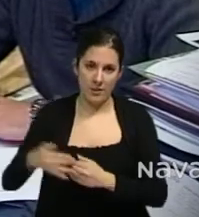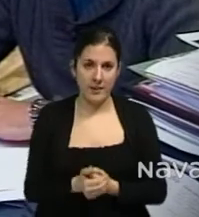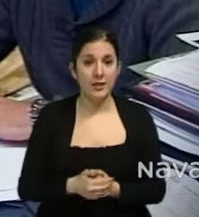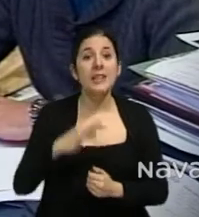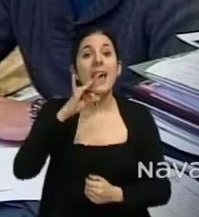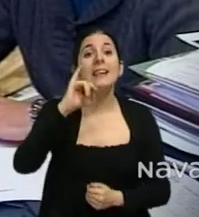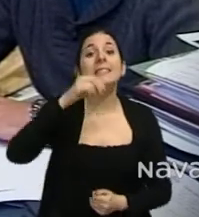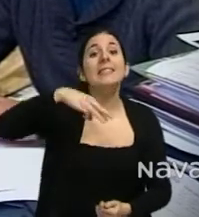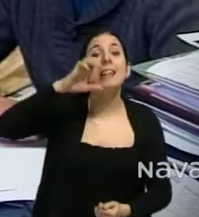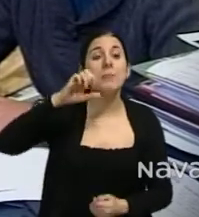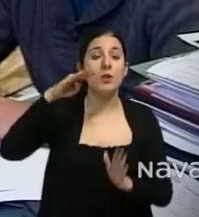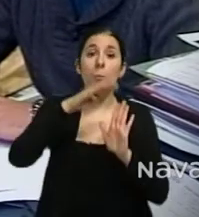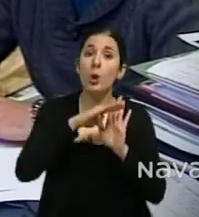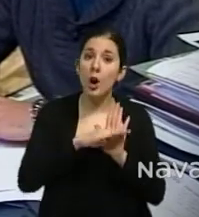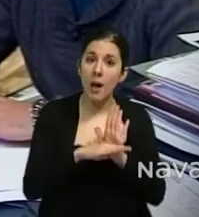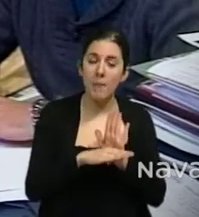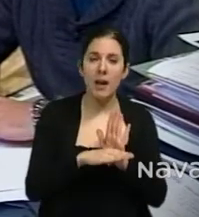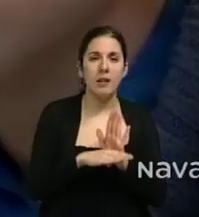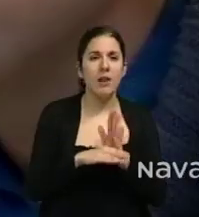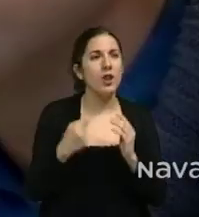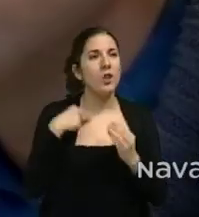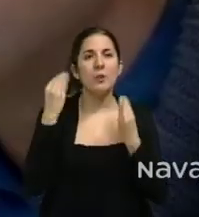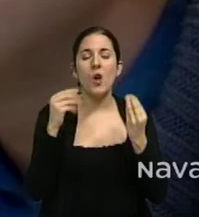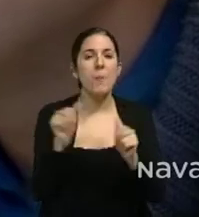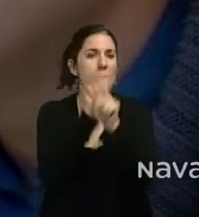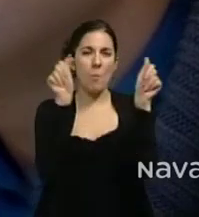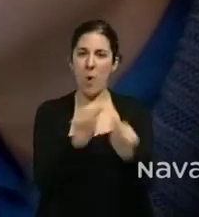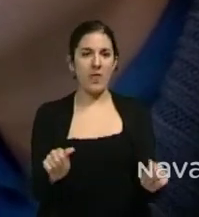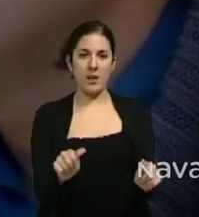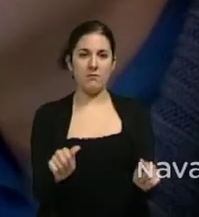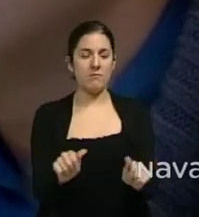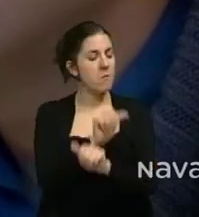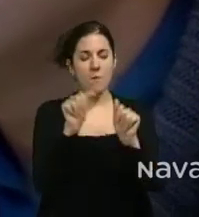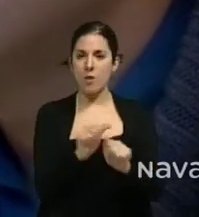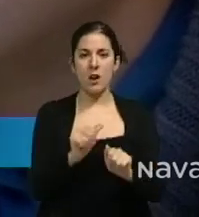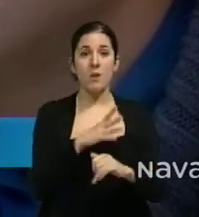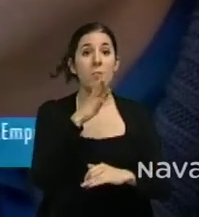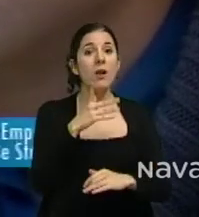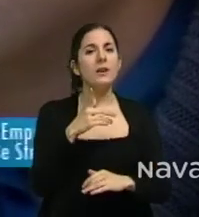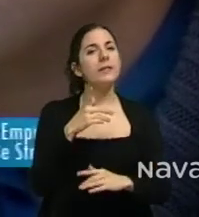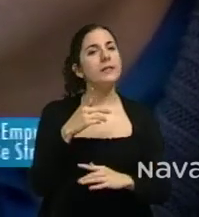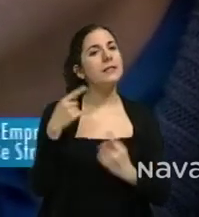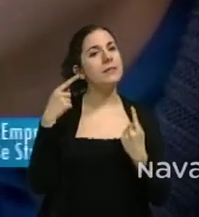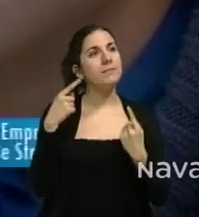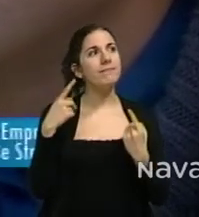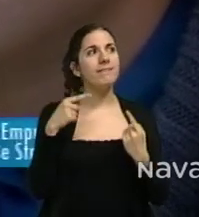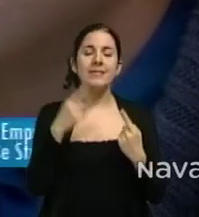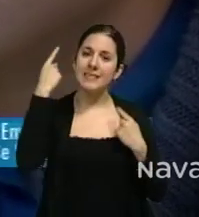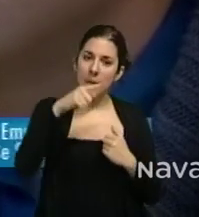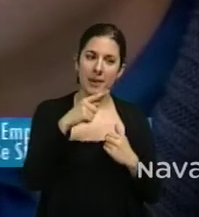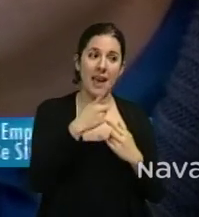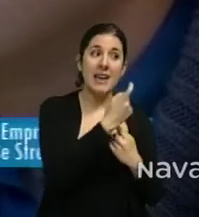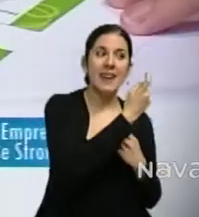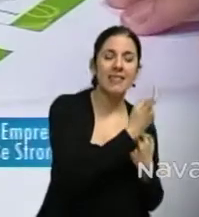yo diría que ejemplar, es un programa ejemplar porque ha sabido cazar una